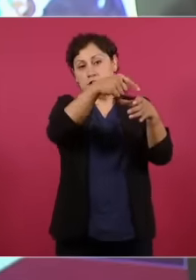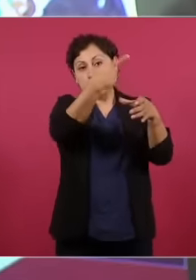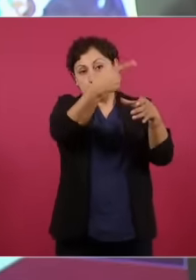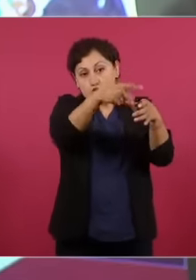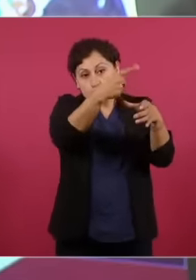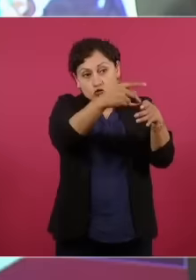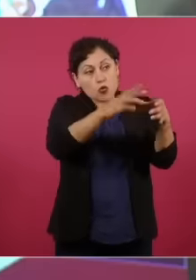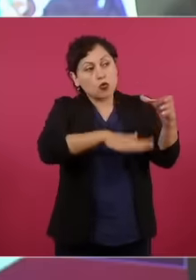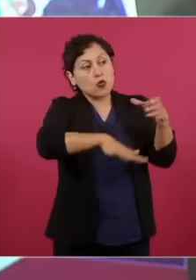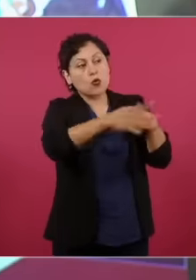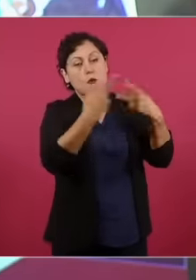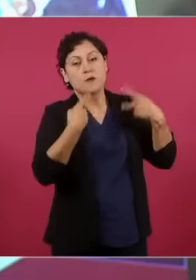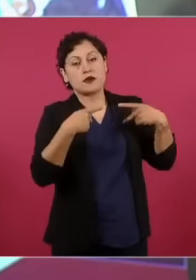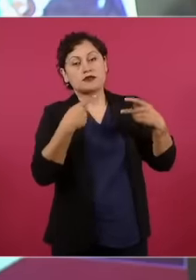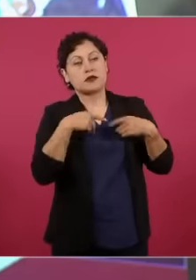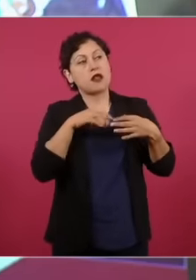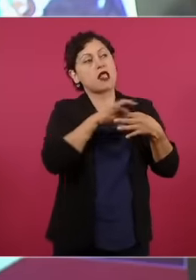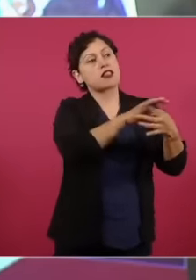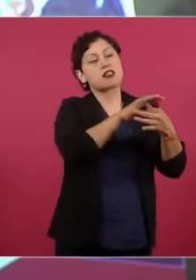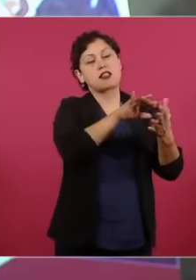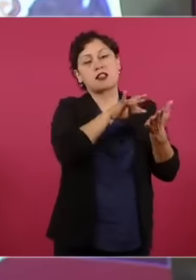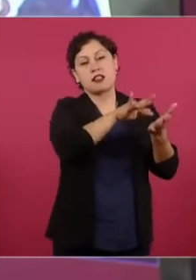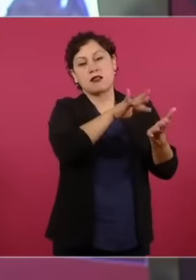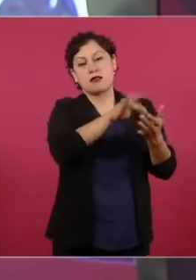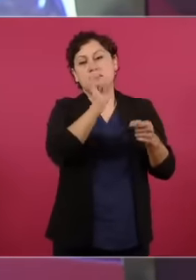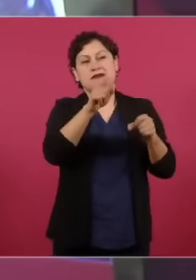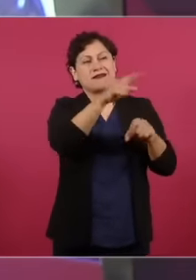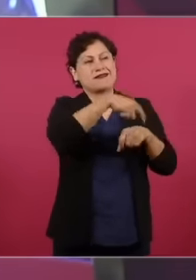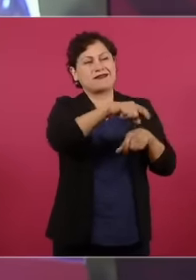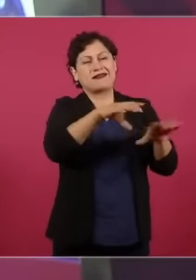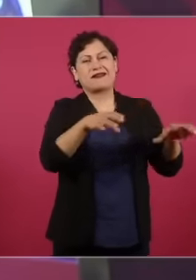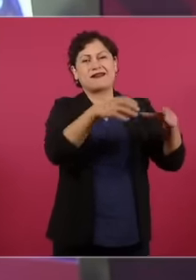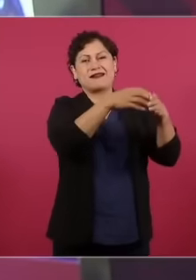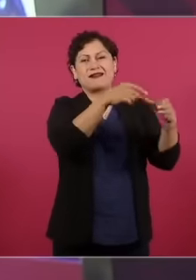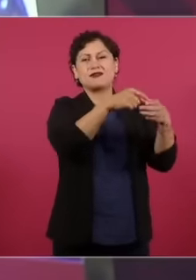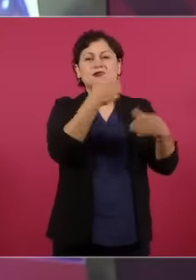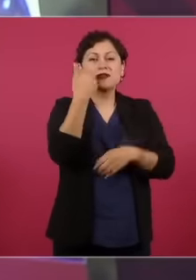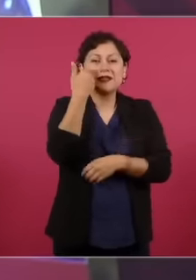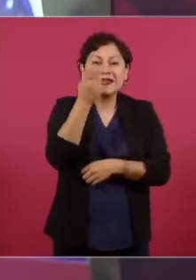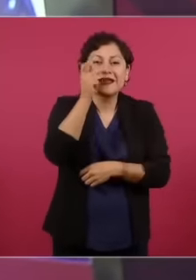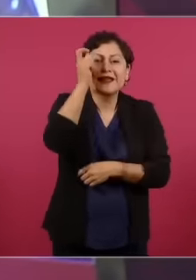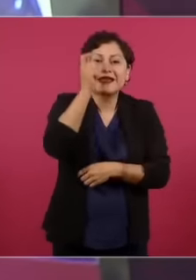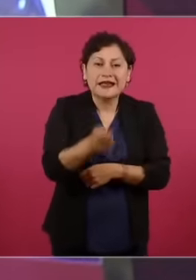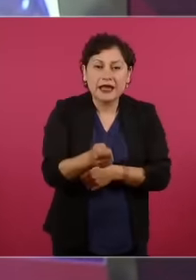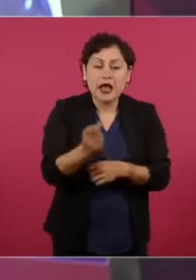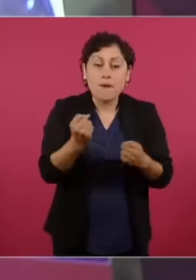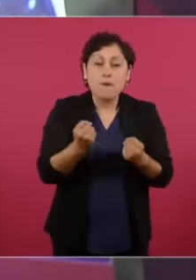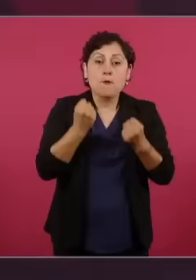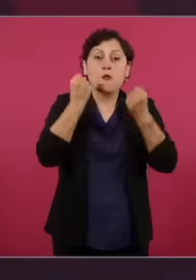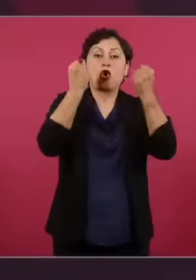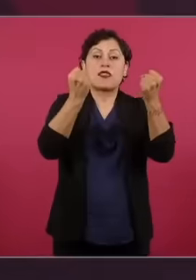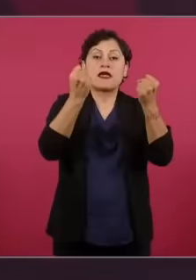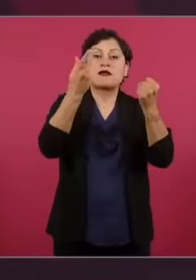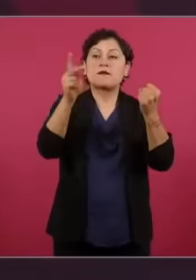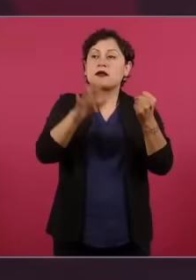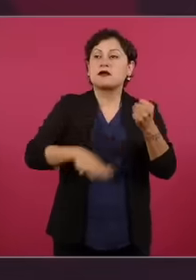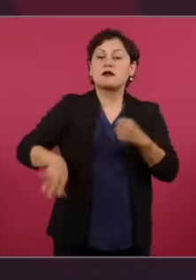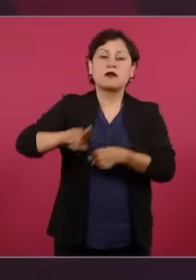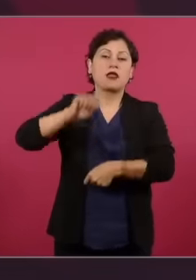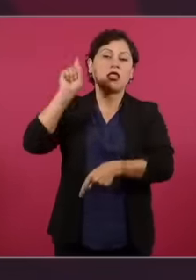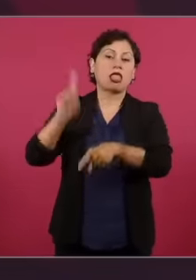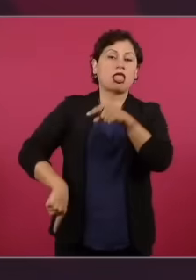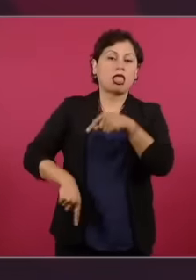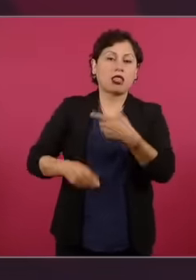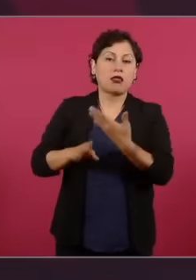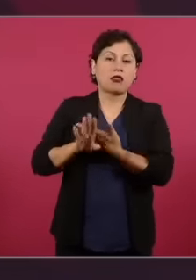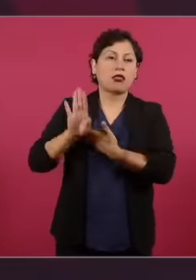Les gusta que Haya Kratos Sin Demos Poder Sin pueblo Y eso no es